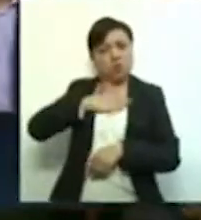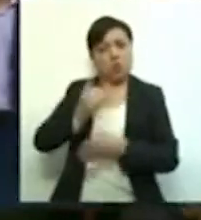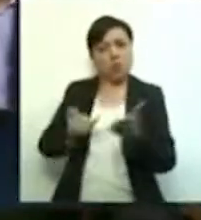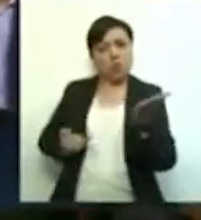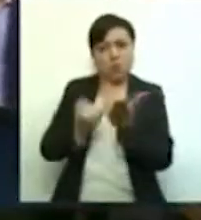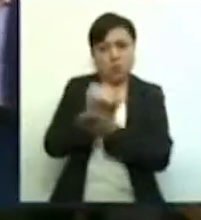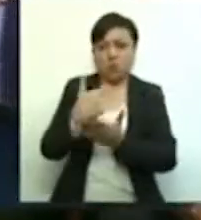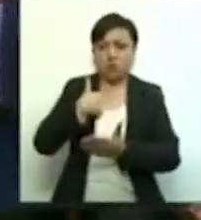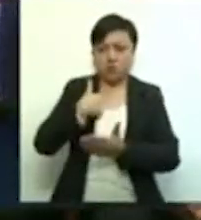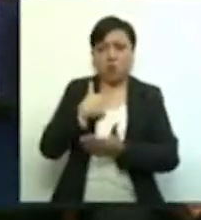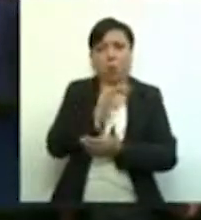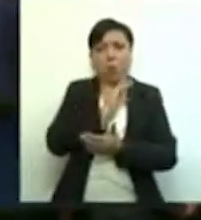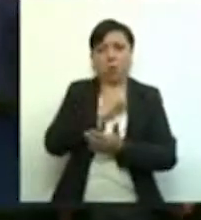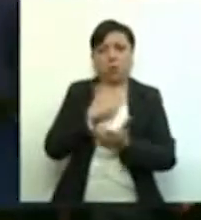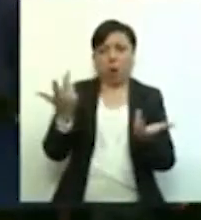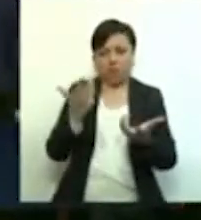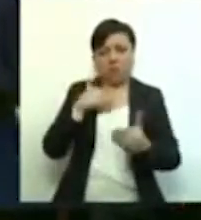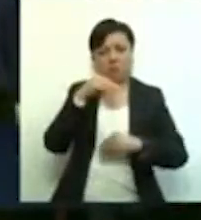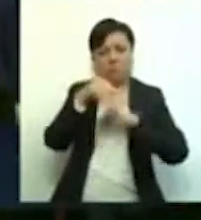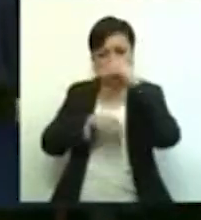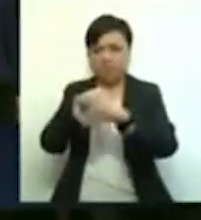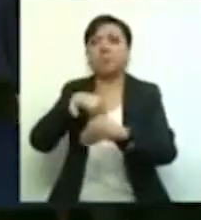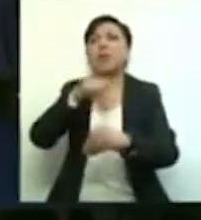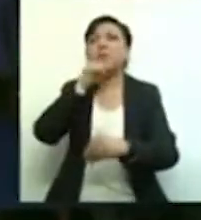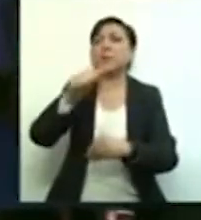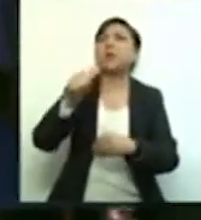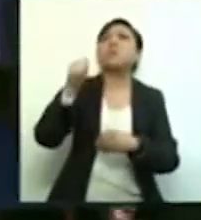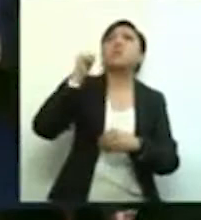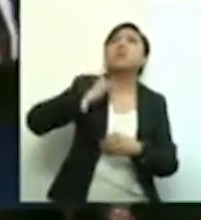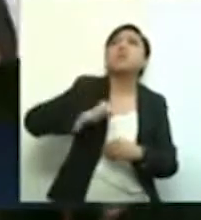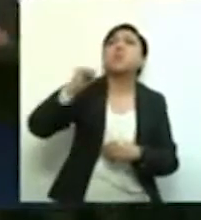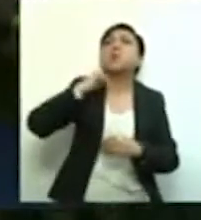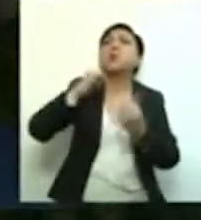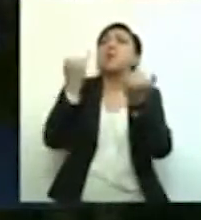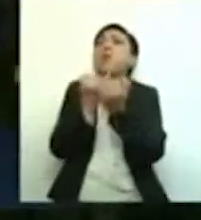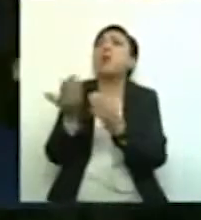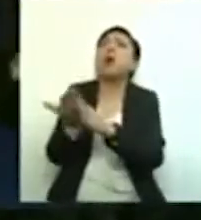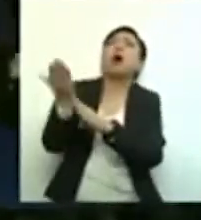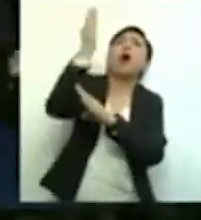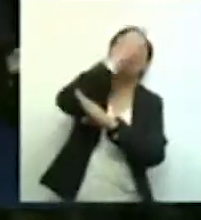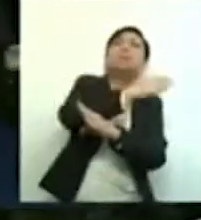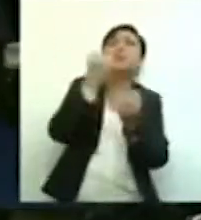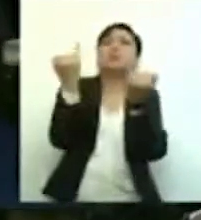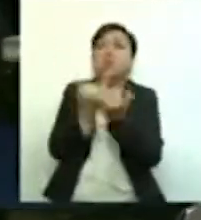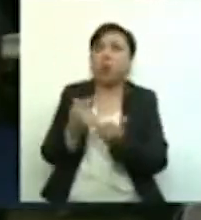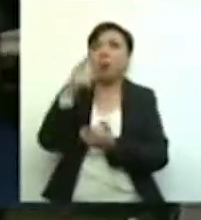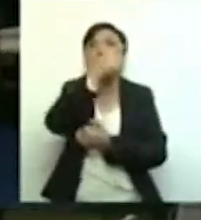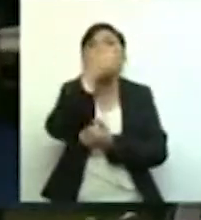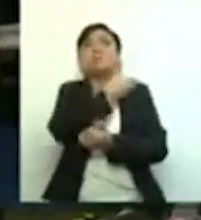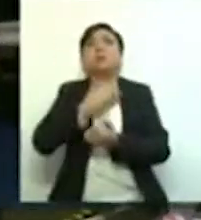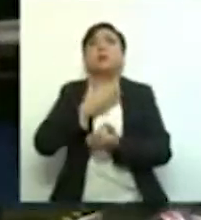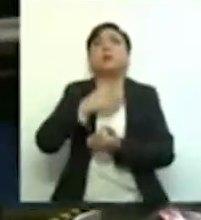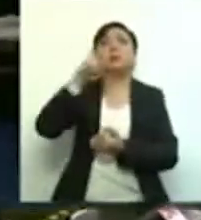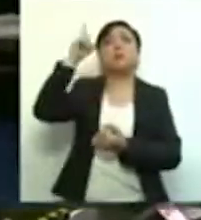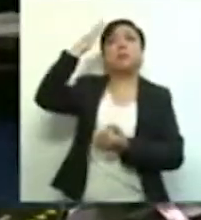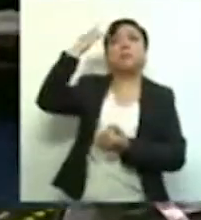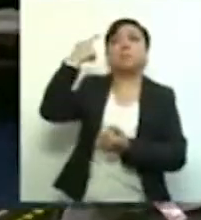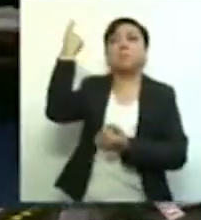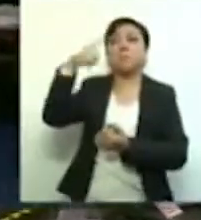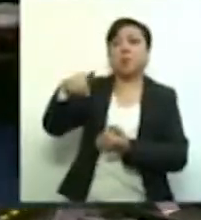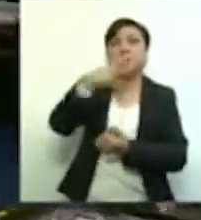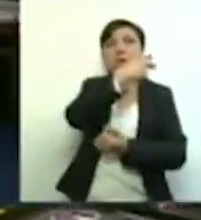y el presupuesto público, como en los viejos tiempos, cuando no se movía la hoja de un árbol hasta que el presidente no lo ordenara.